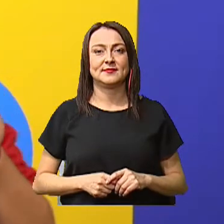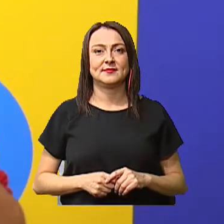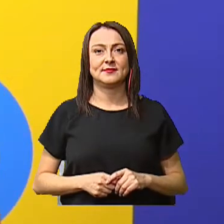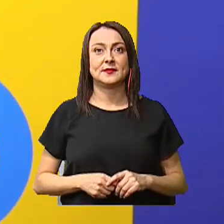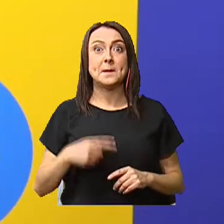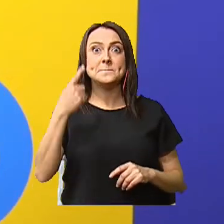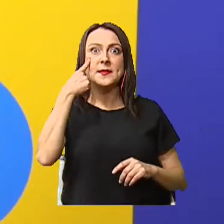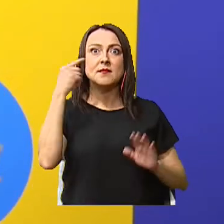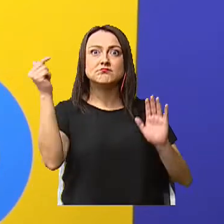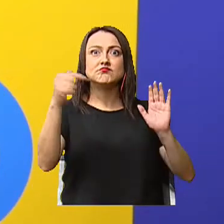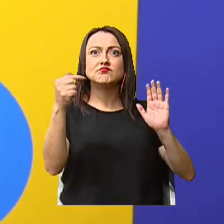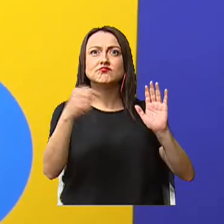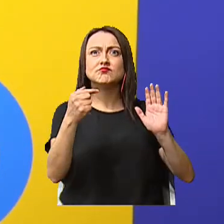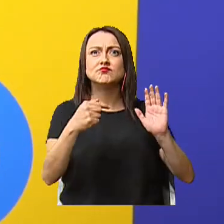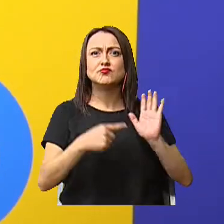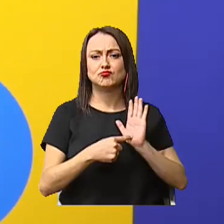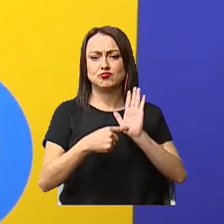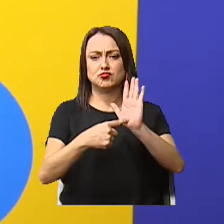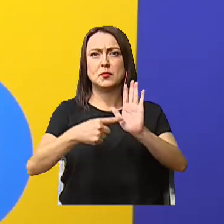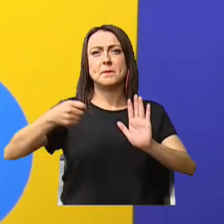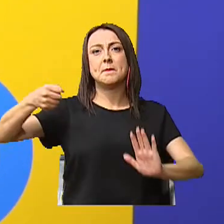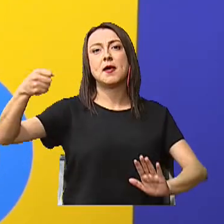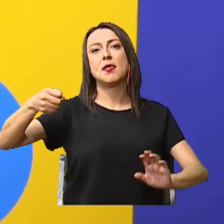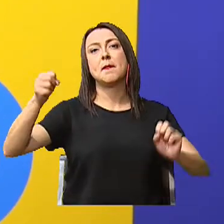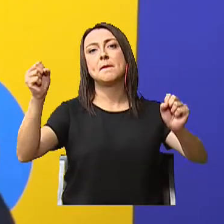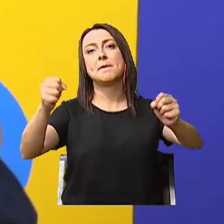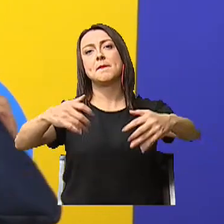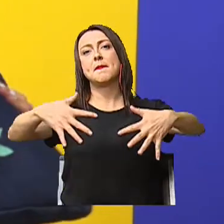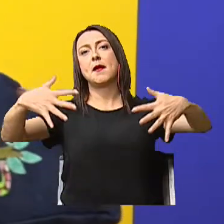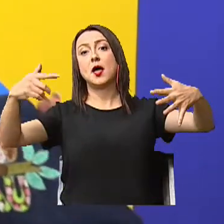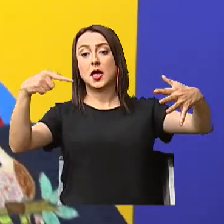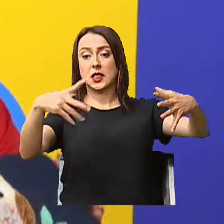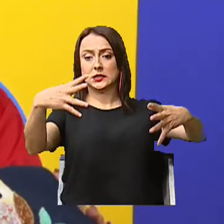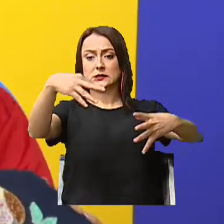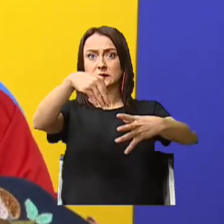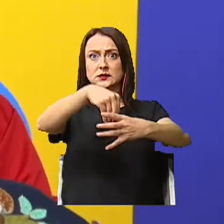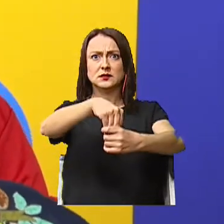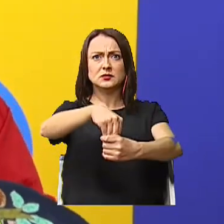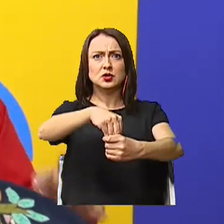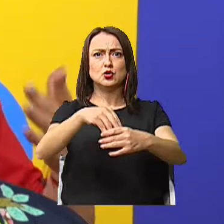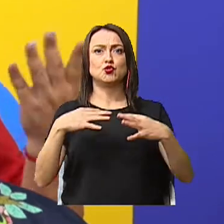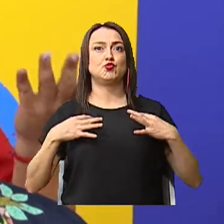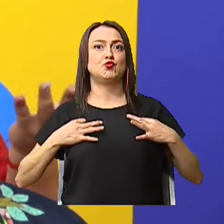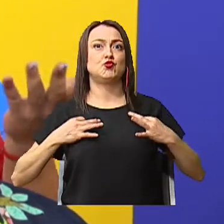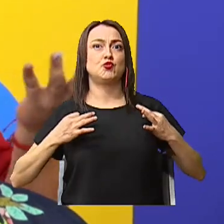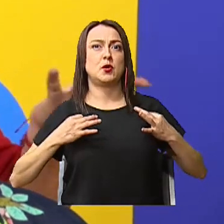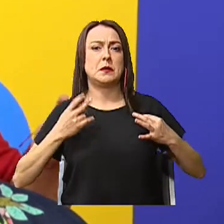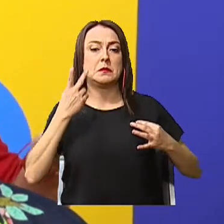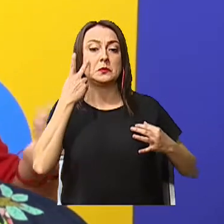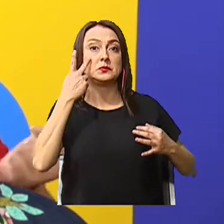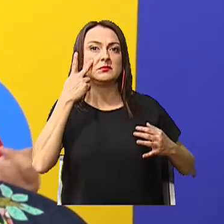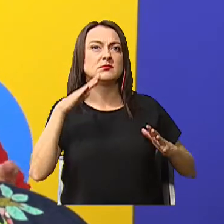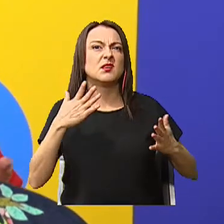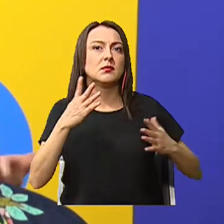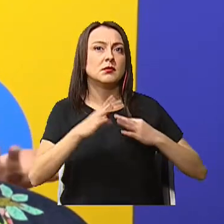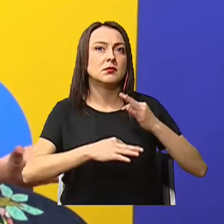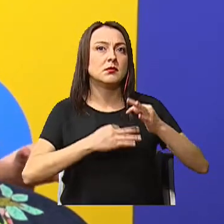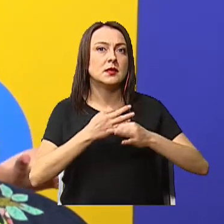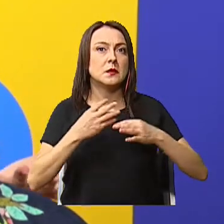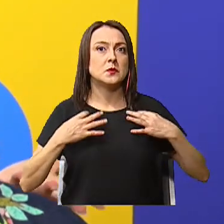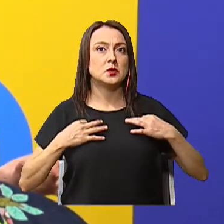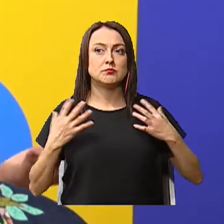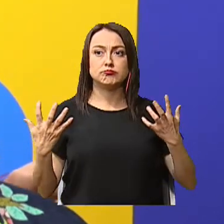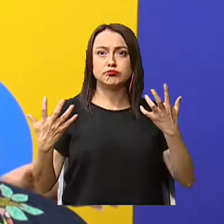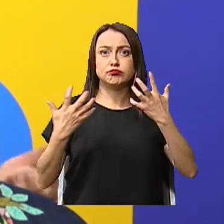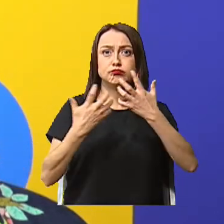Miren, les presento mi maleta mágica. Aquí van a encontrar ropa. Y vamos a ver qué tipo de vestuario puede